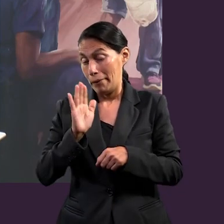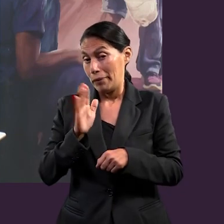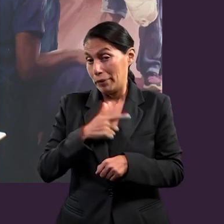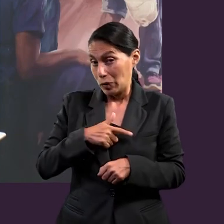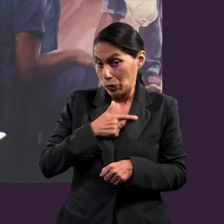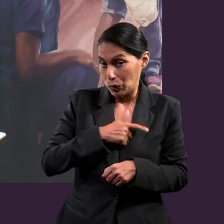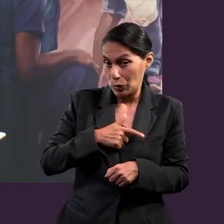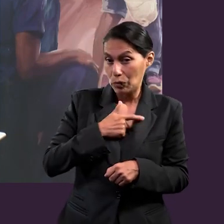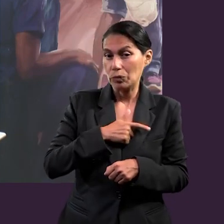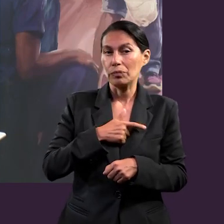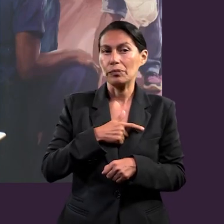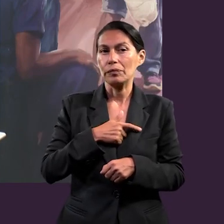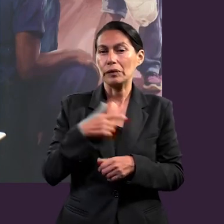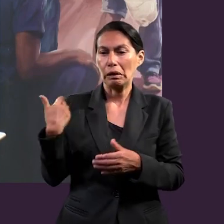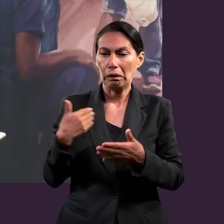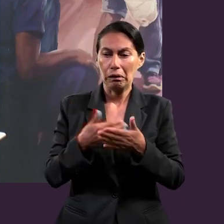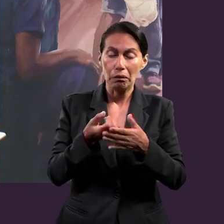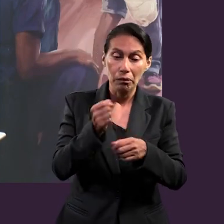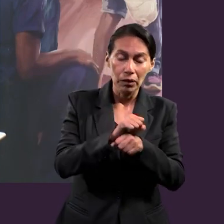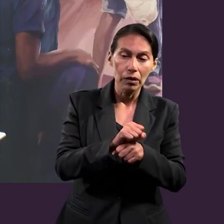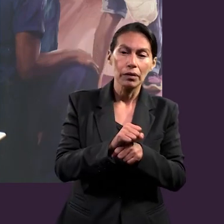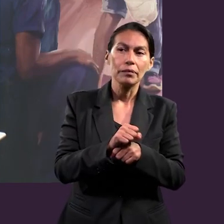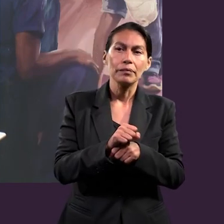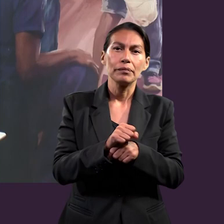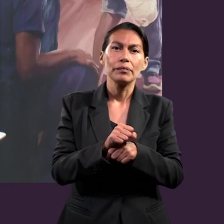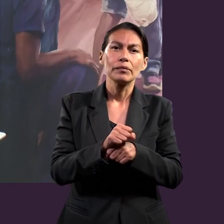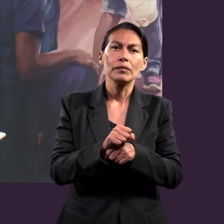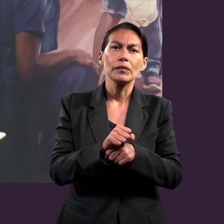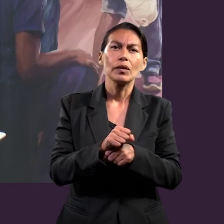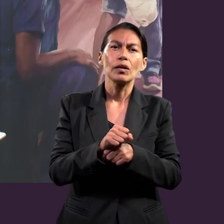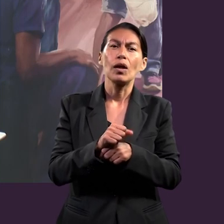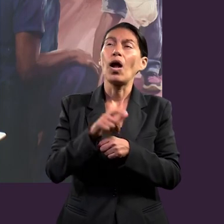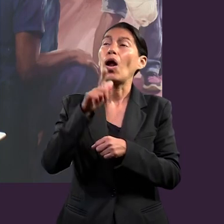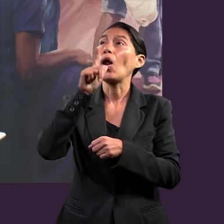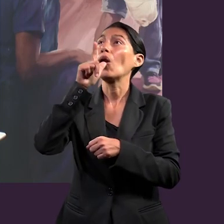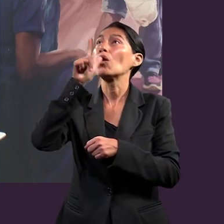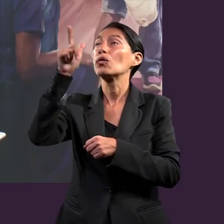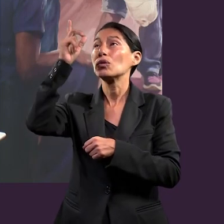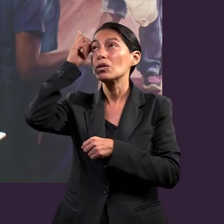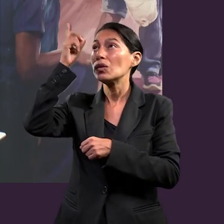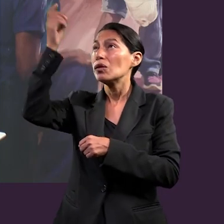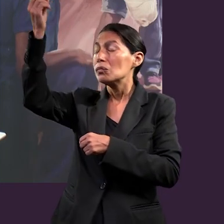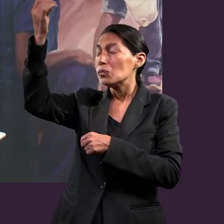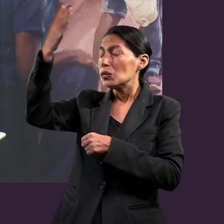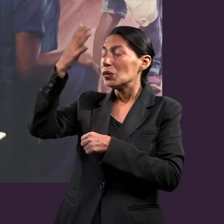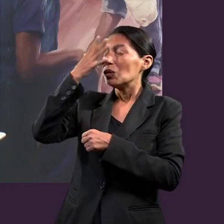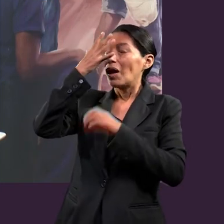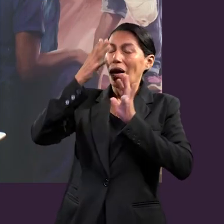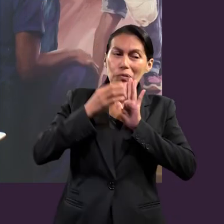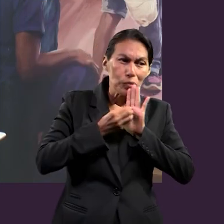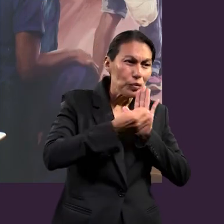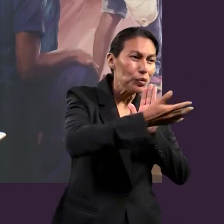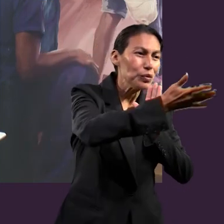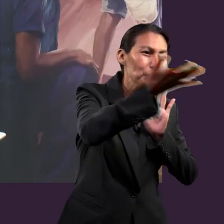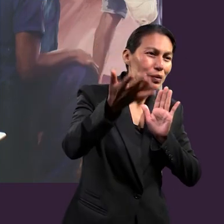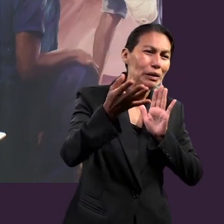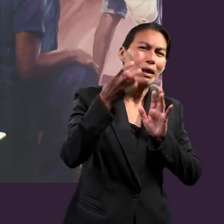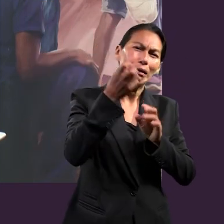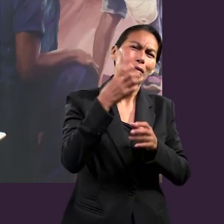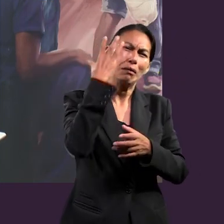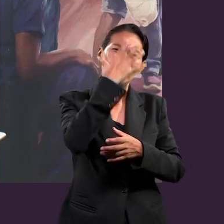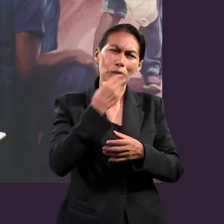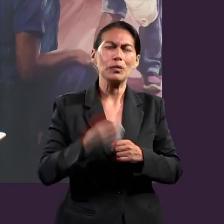sabática, bueno, de esta semana, fue porque nos incita a hacer rayos de luz para las personas. Yo creo que es muy bonito a veces